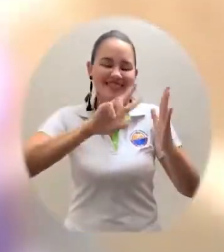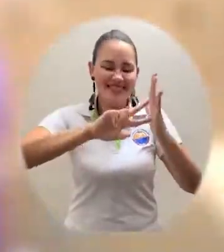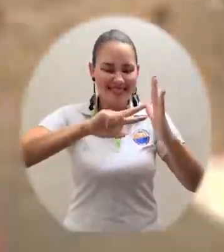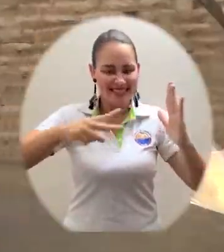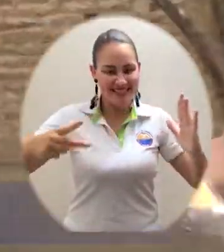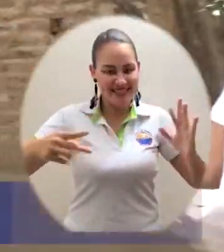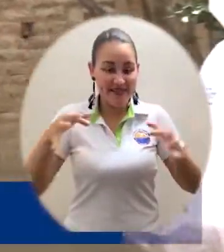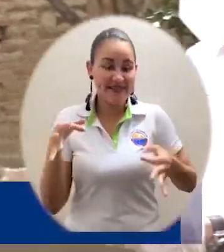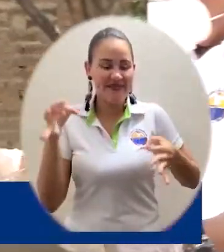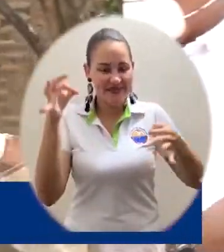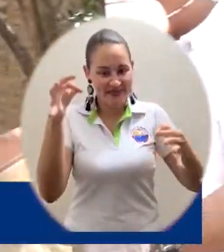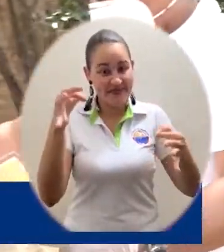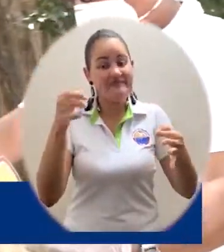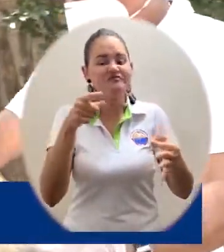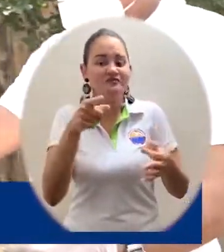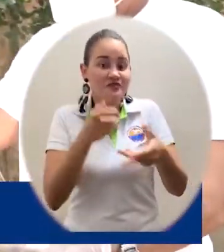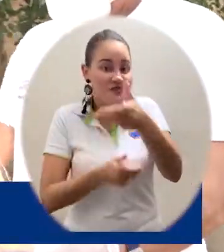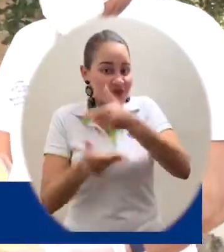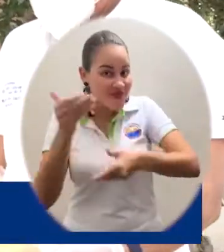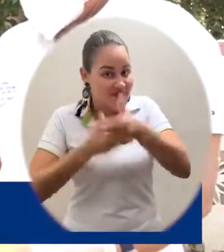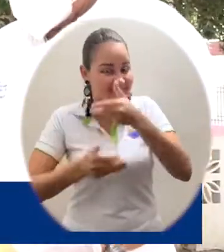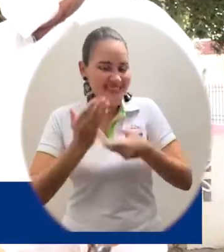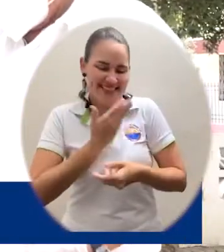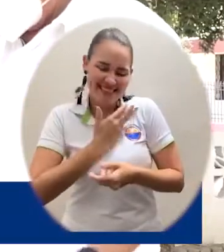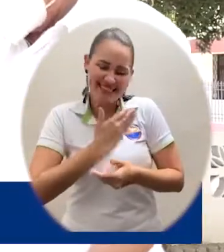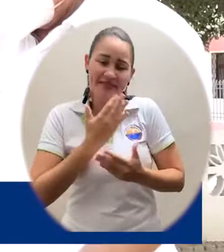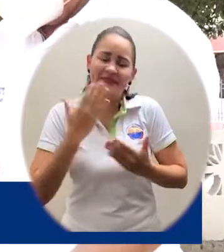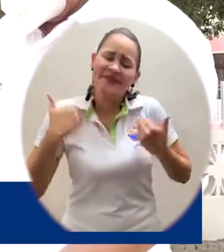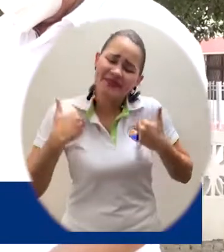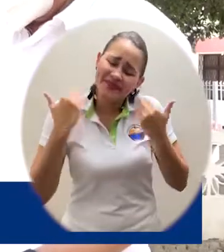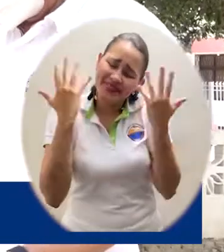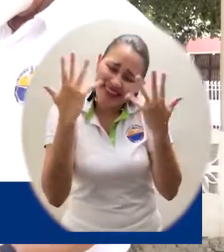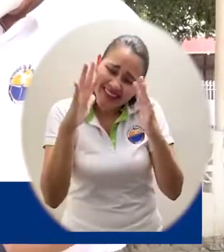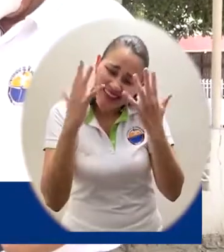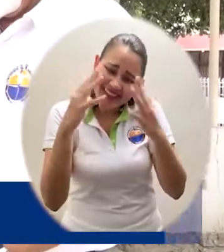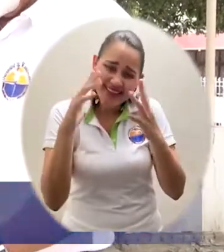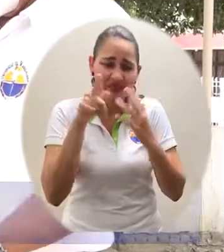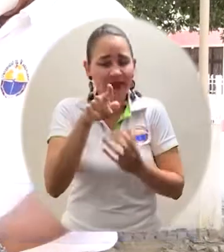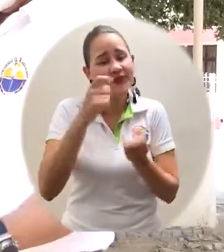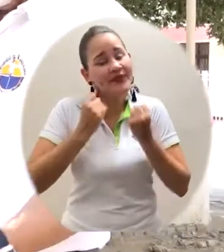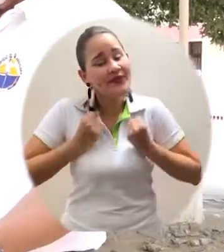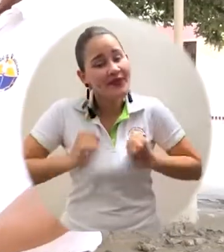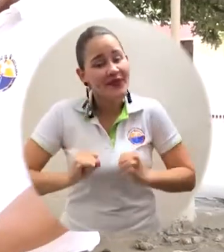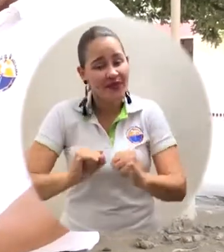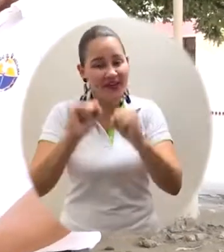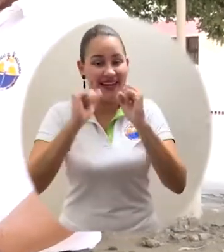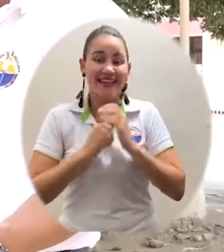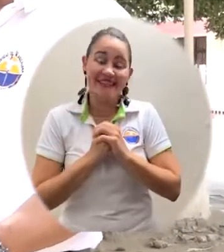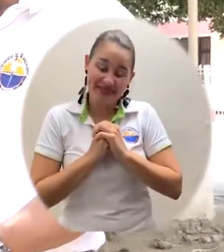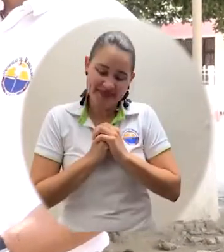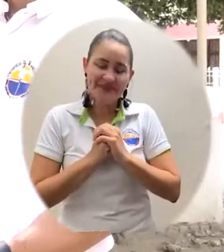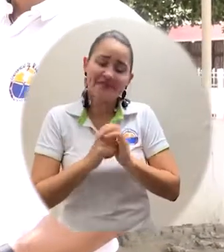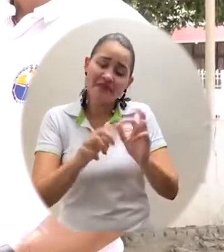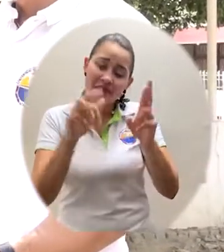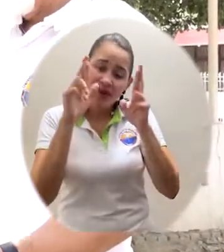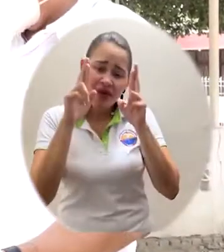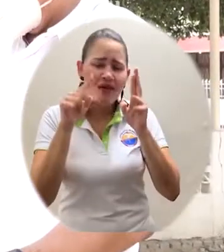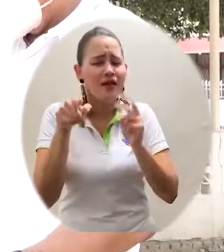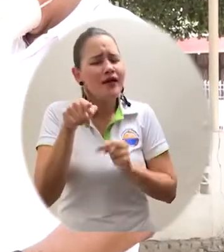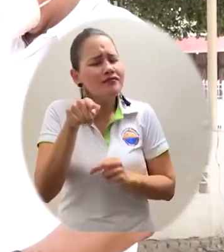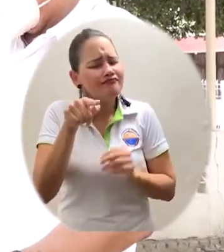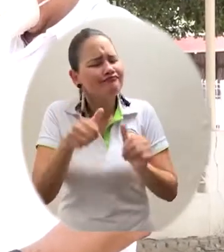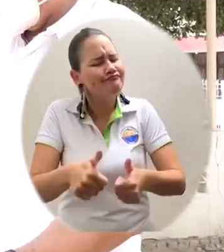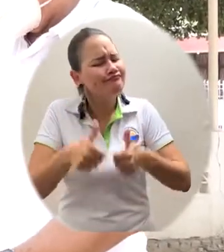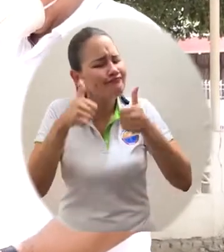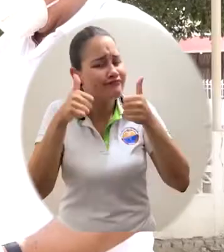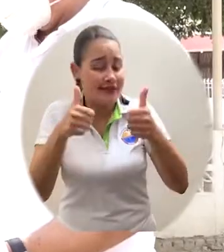Te traemos aquí tu título de tecnólogo para que lo compartas con tu mamá, felicitarte por el esfuerzo, darte la